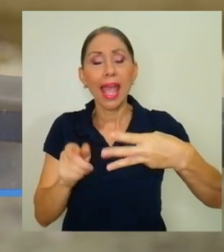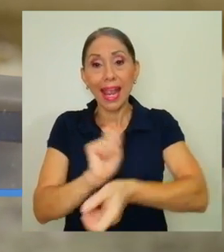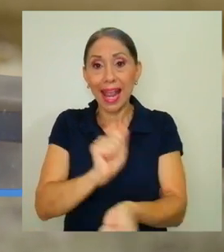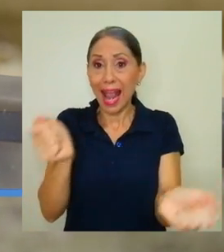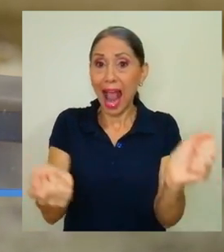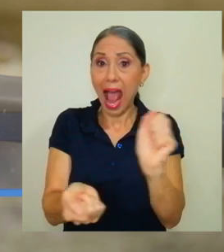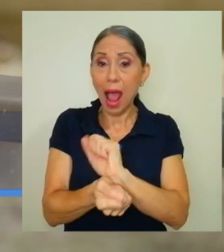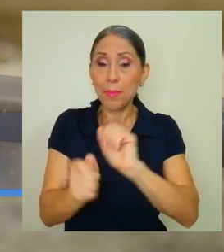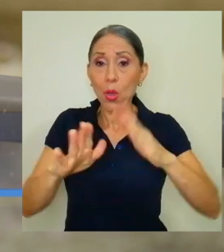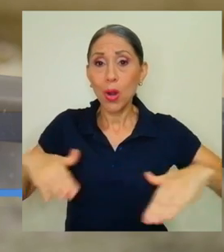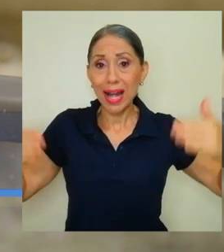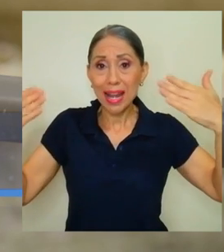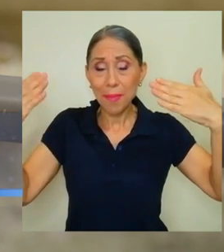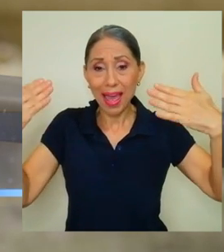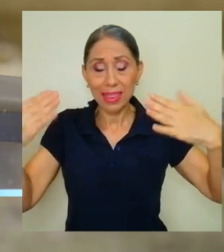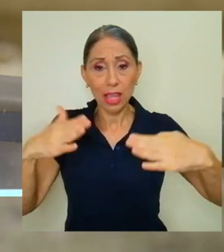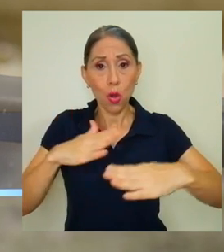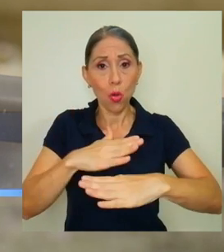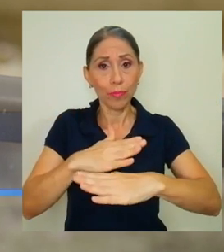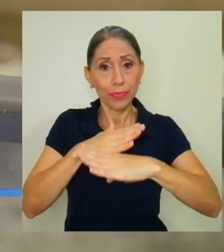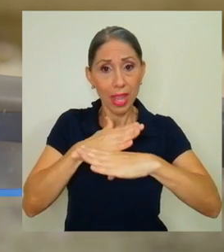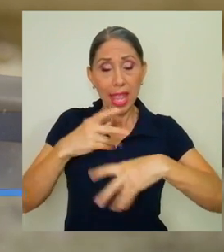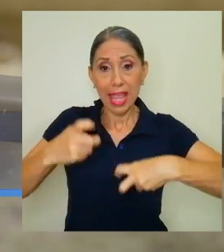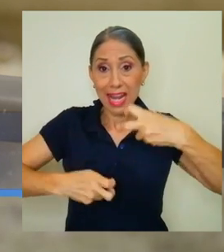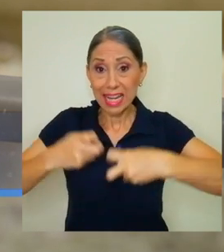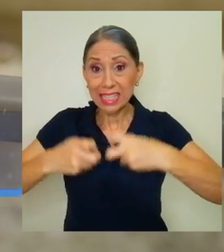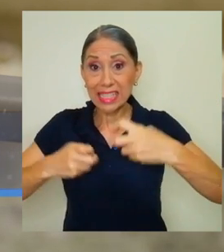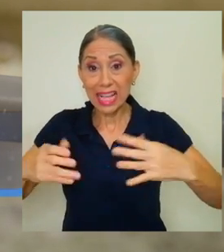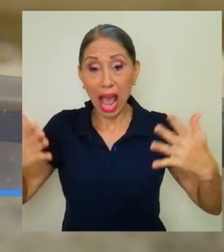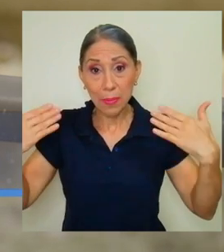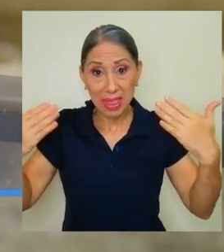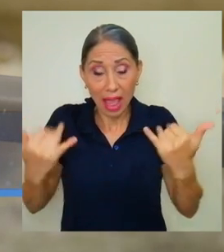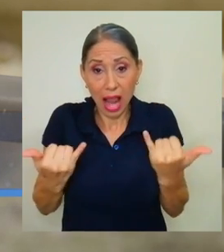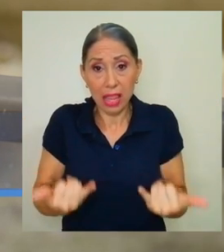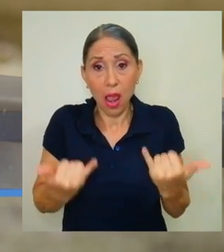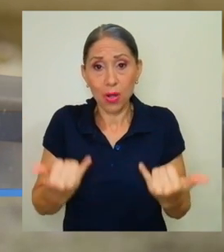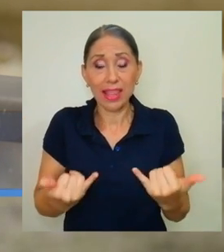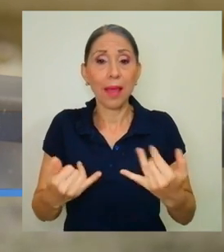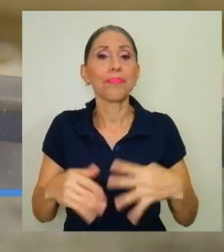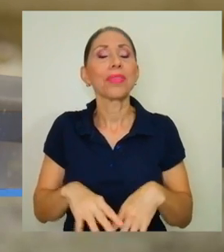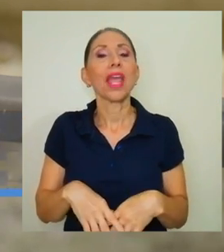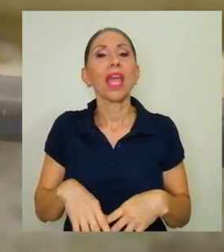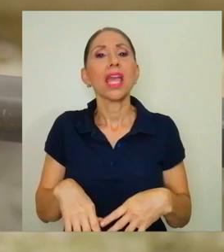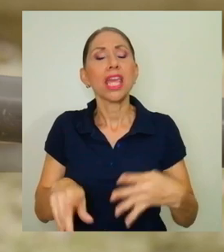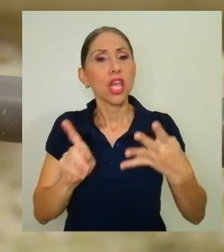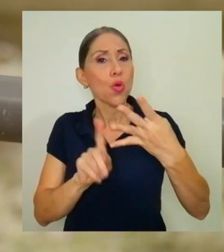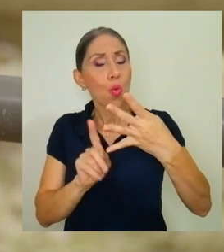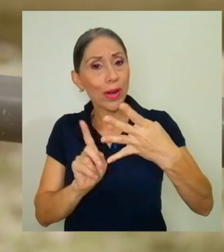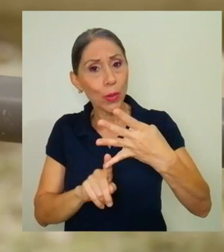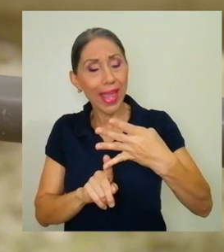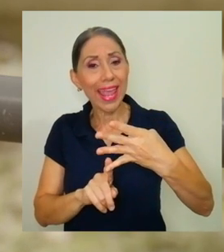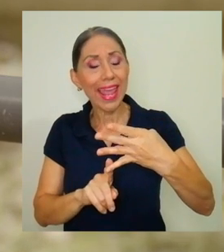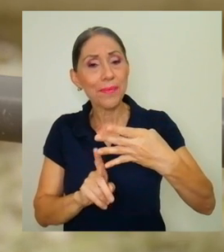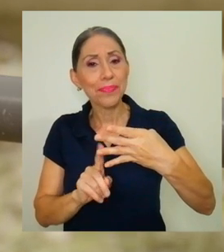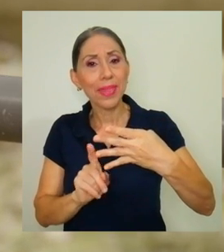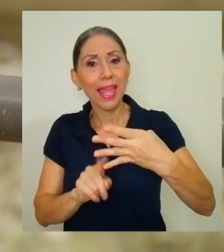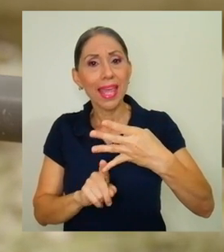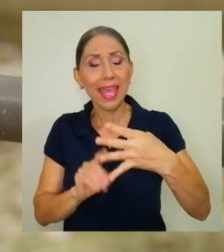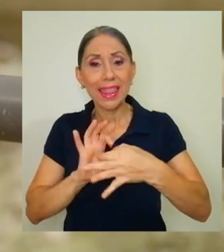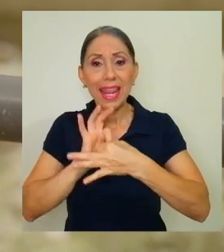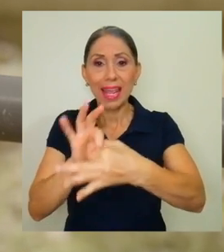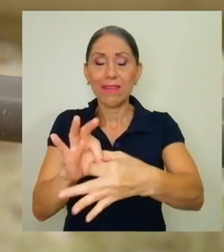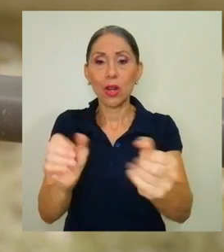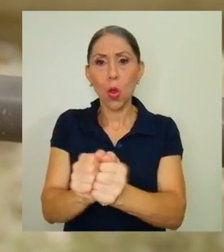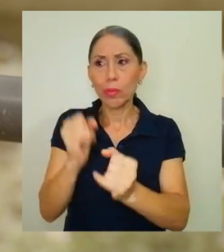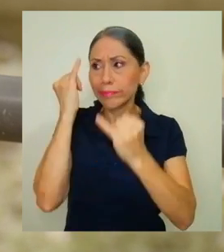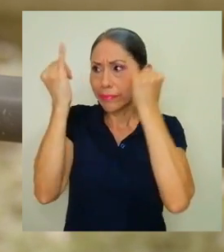cambio climático y la crisis ambiental que vivimos en este momento, y un tercer eje, un cuarto eje, perdón, que